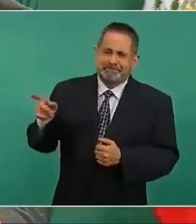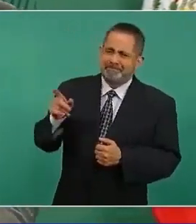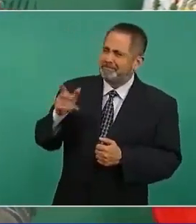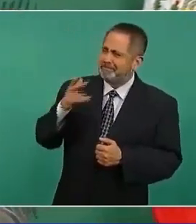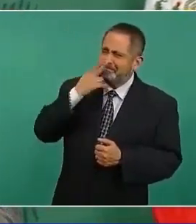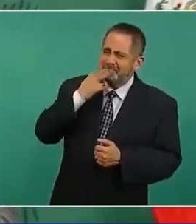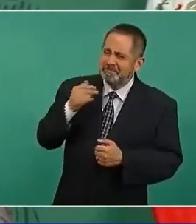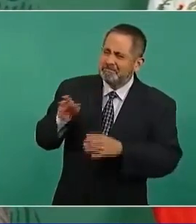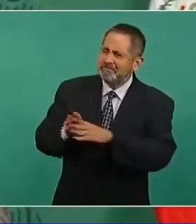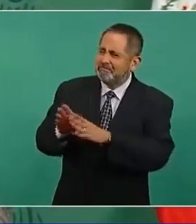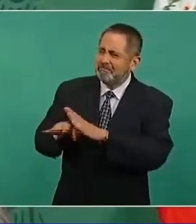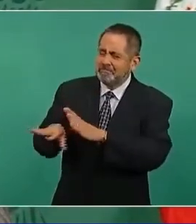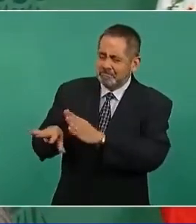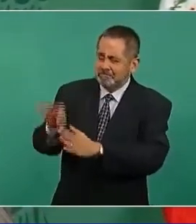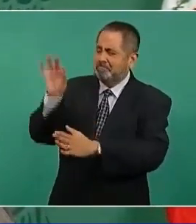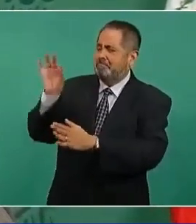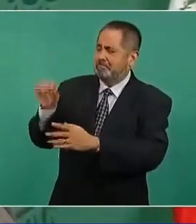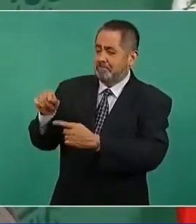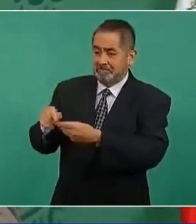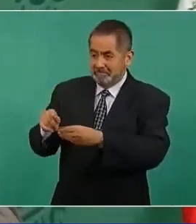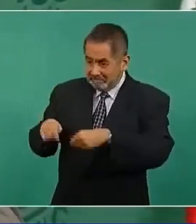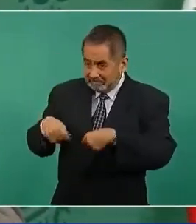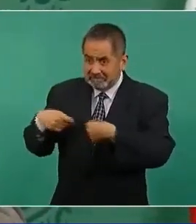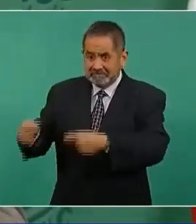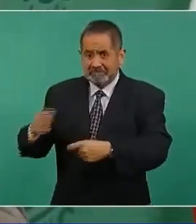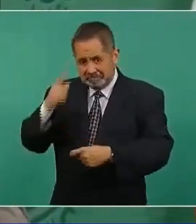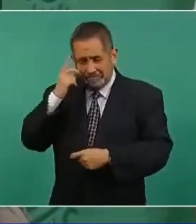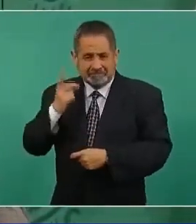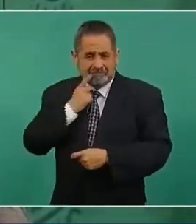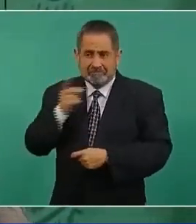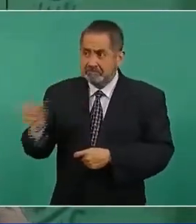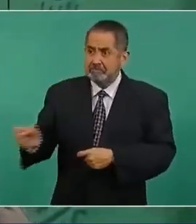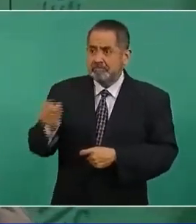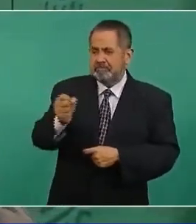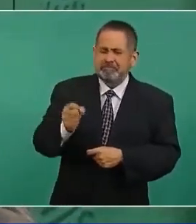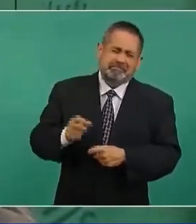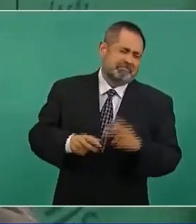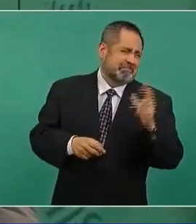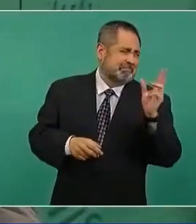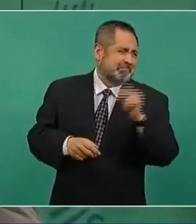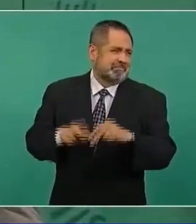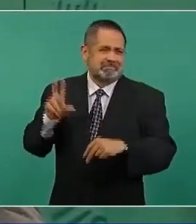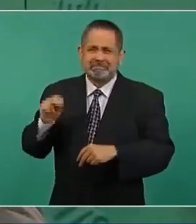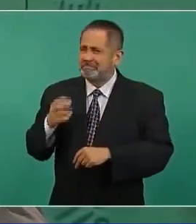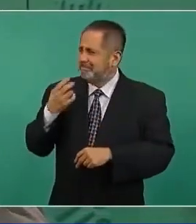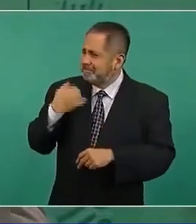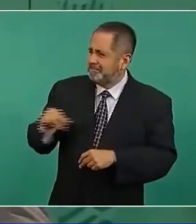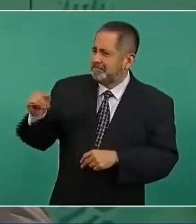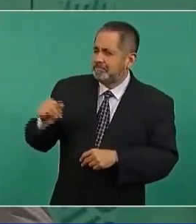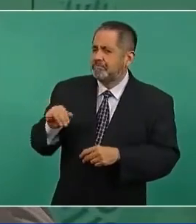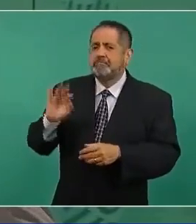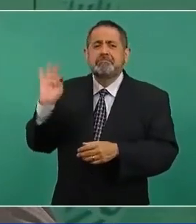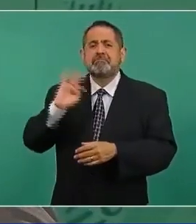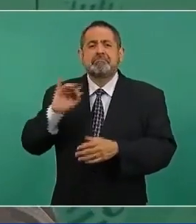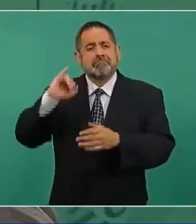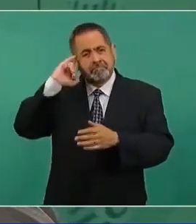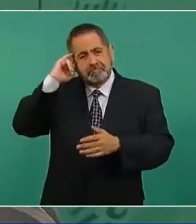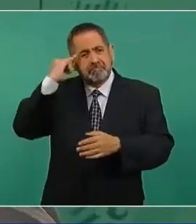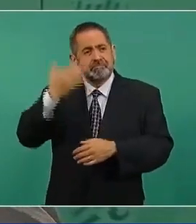¿Cómo va a ir a la Cámara de Diputados un campesino,